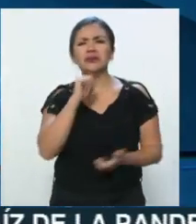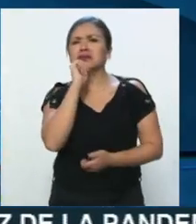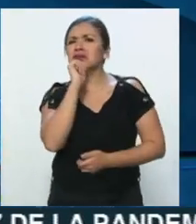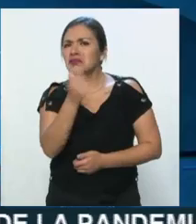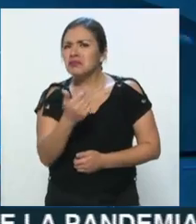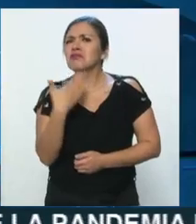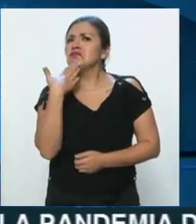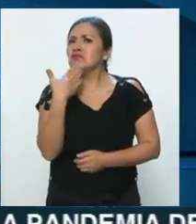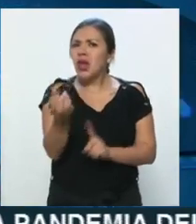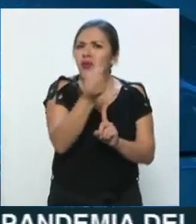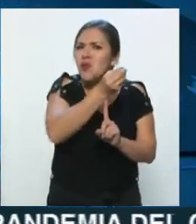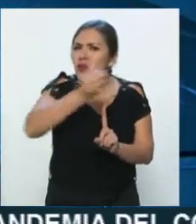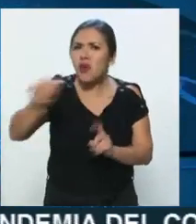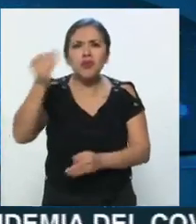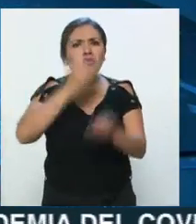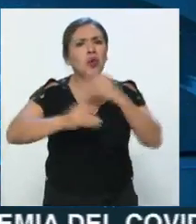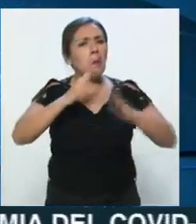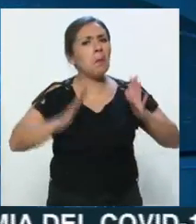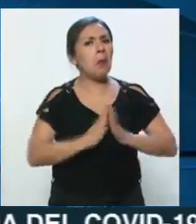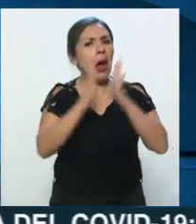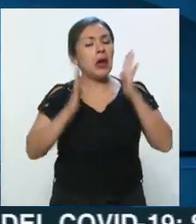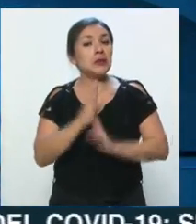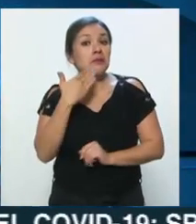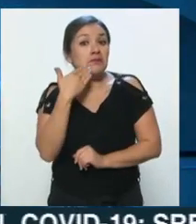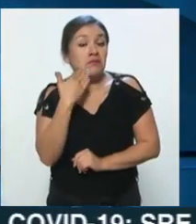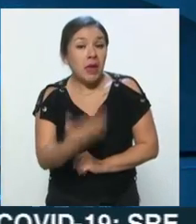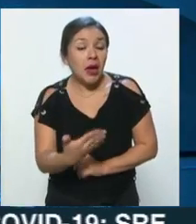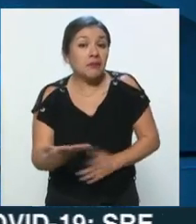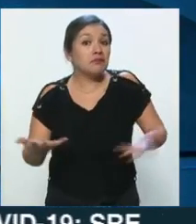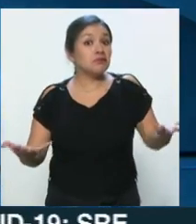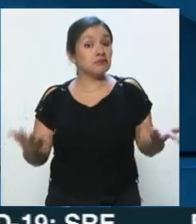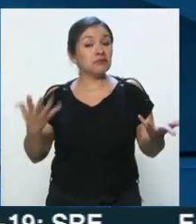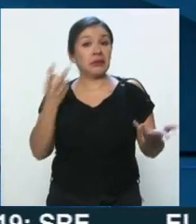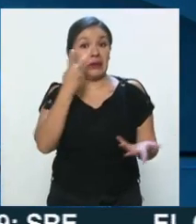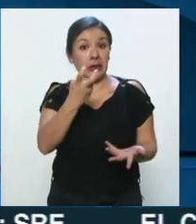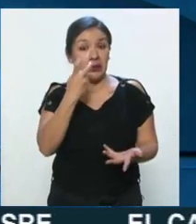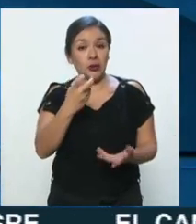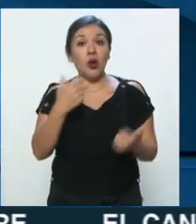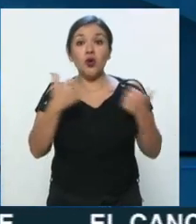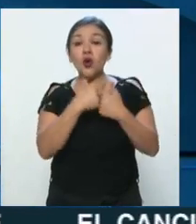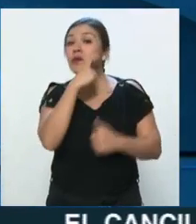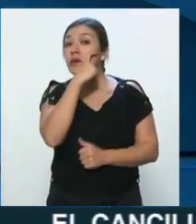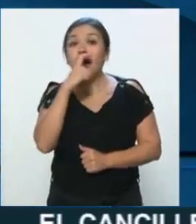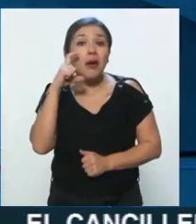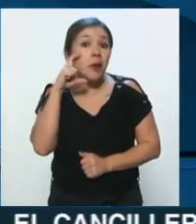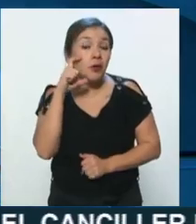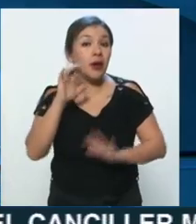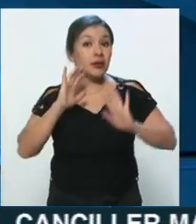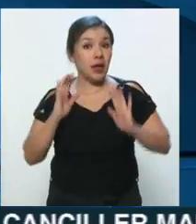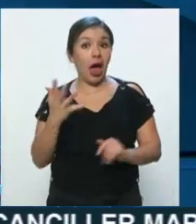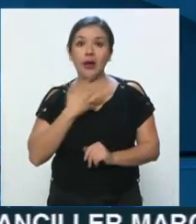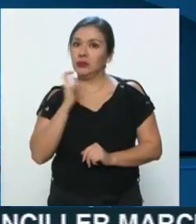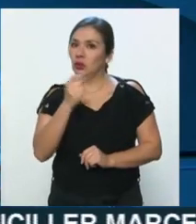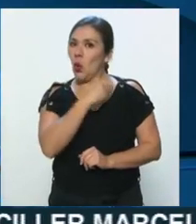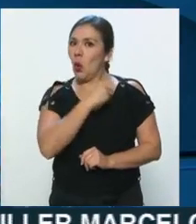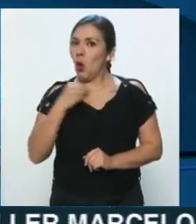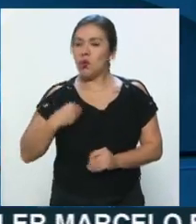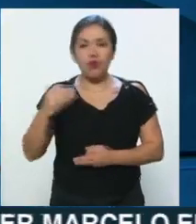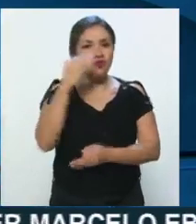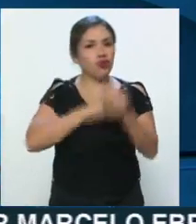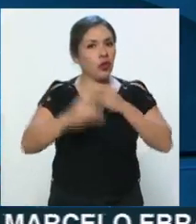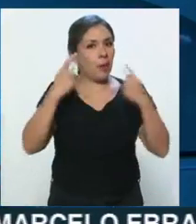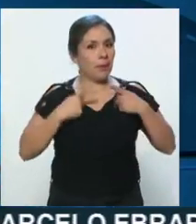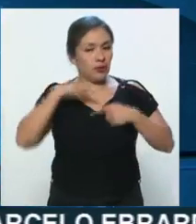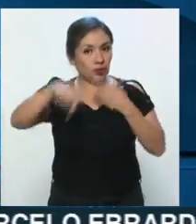magnífica colaboración, y creo que también pues esto del tapabocas, que ya es obligación a la Ciudad de